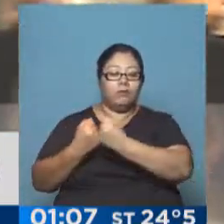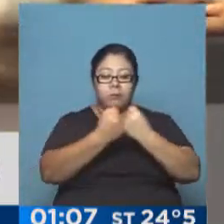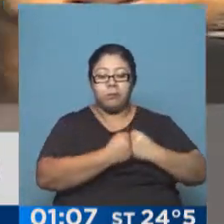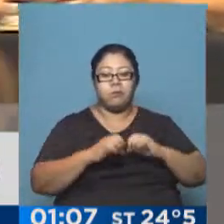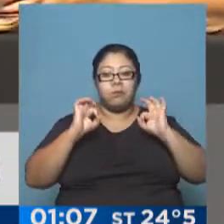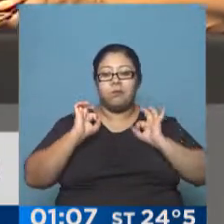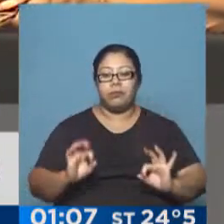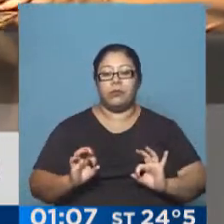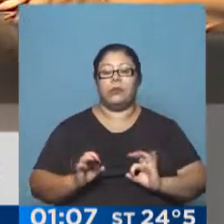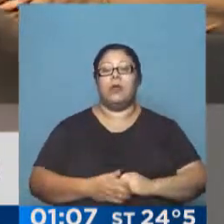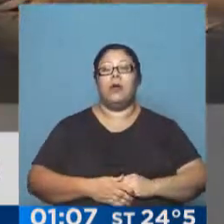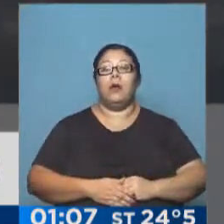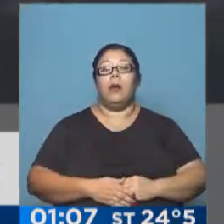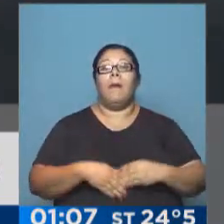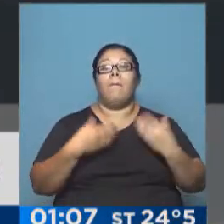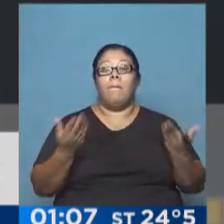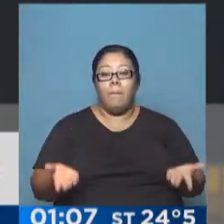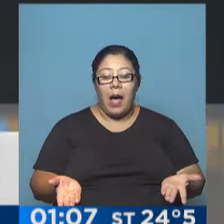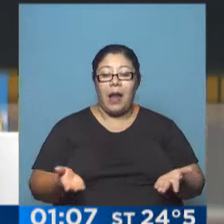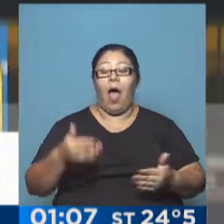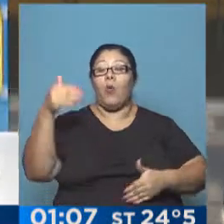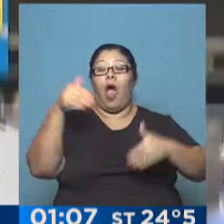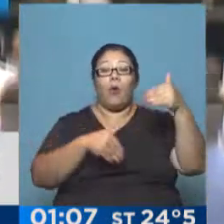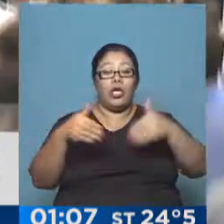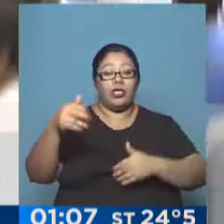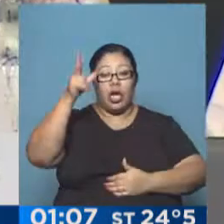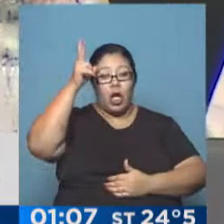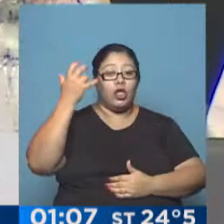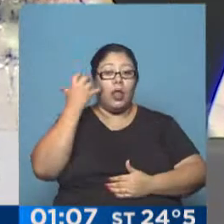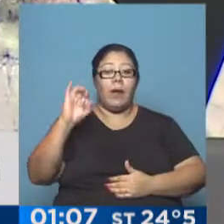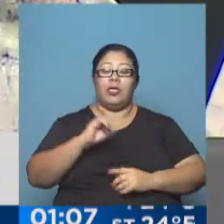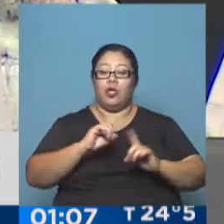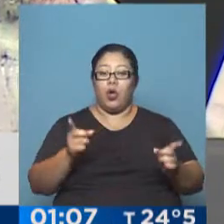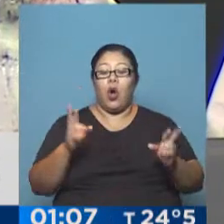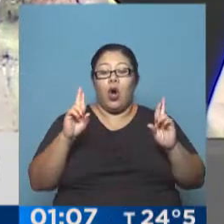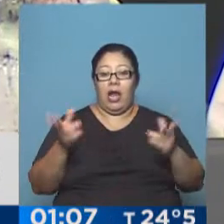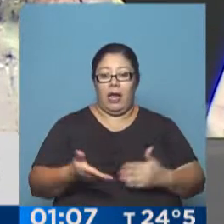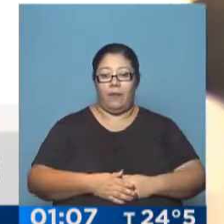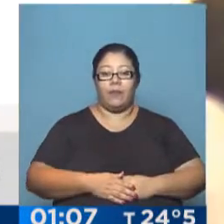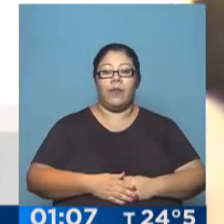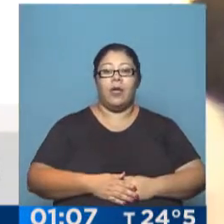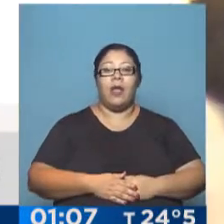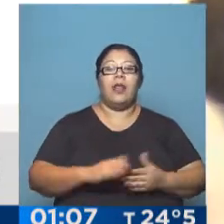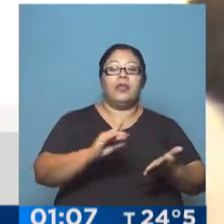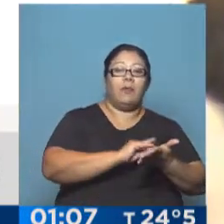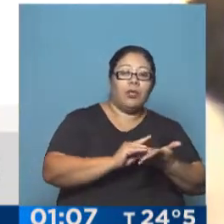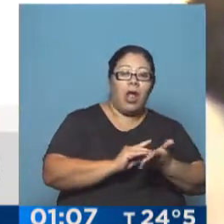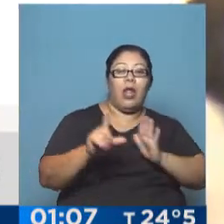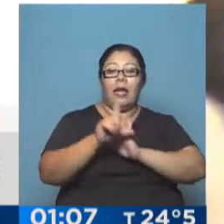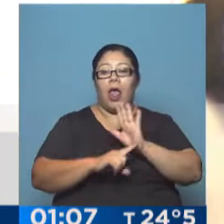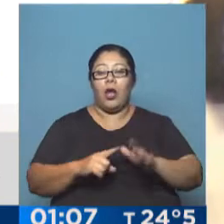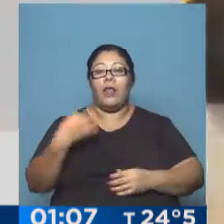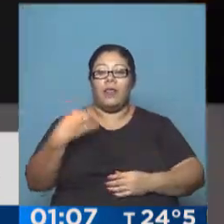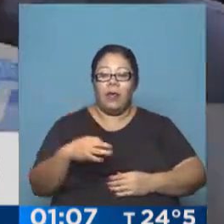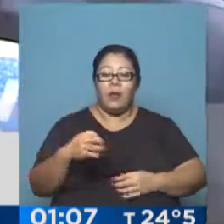llegue a la necesidad de una elección el 8 de mayo. Los diputados y los senadores del justicialismo deben ratificar la política